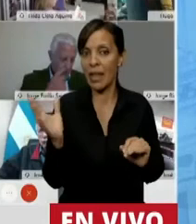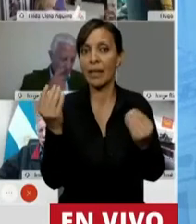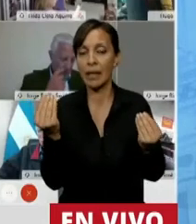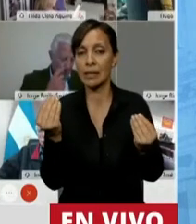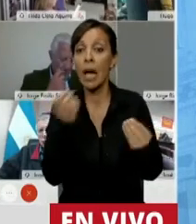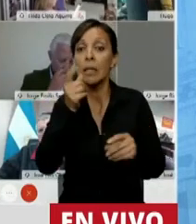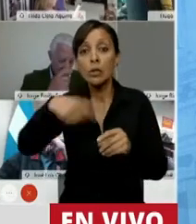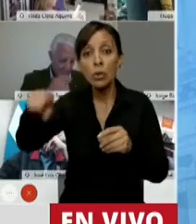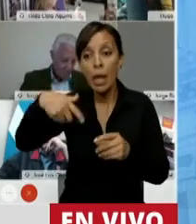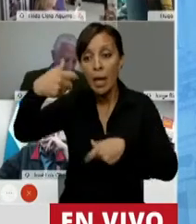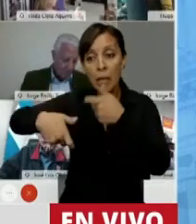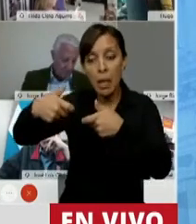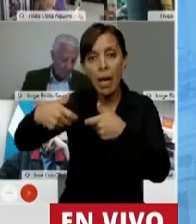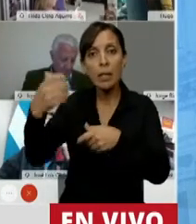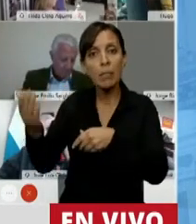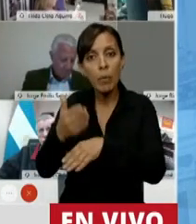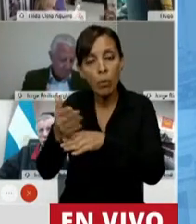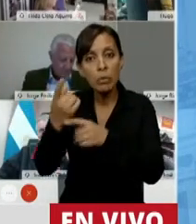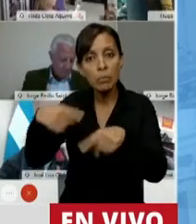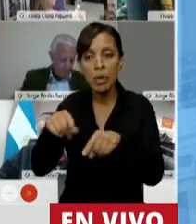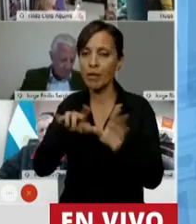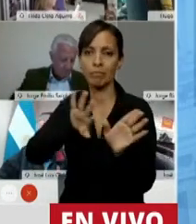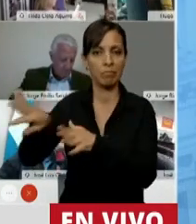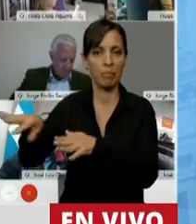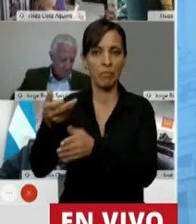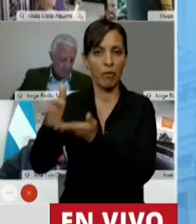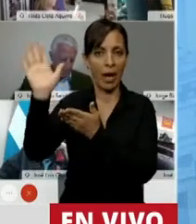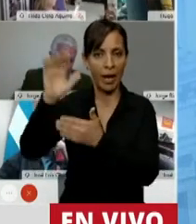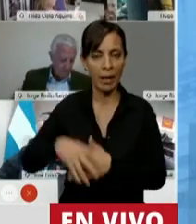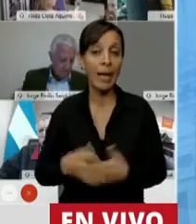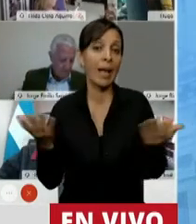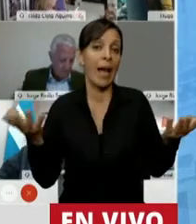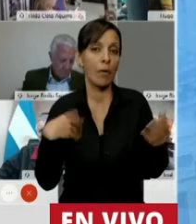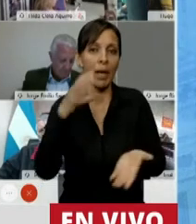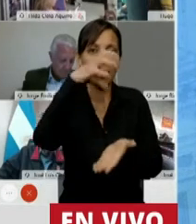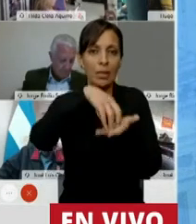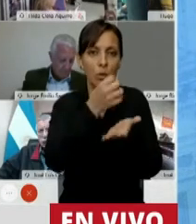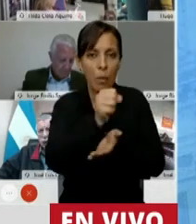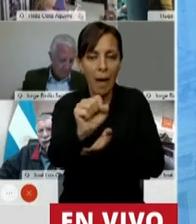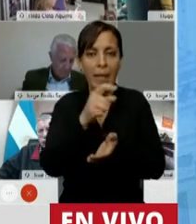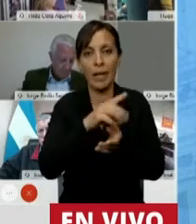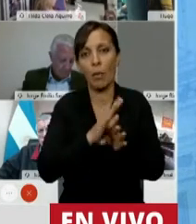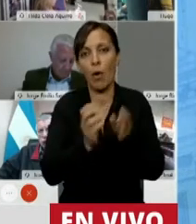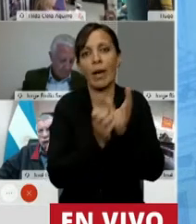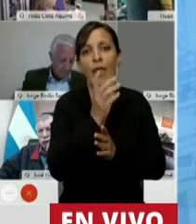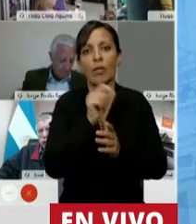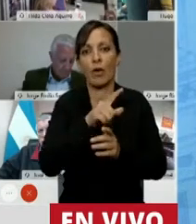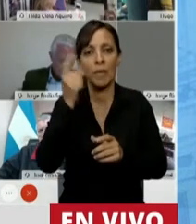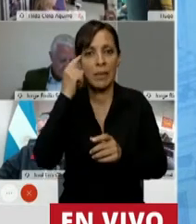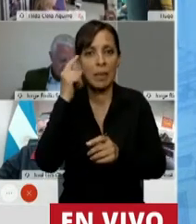que los que invierten, producen y crean empleo no son bienvenidos. Claro, para el Instituto Patria, la usina del pensamiento de ustedes,